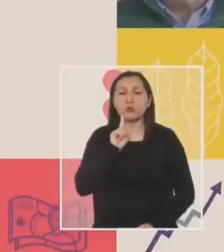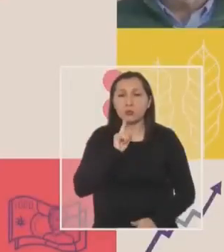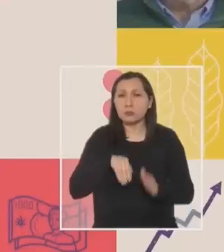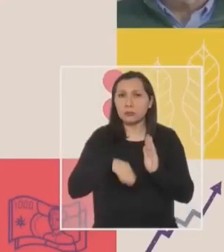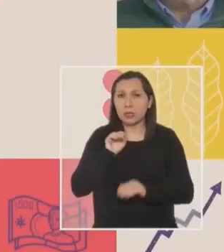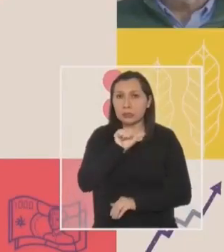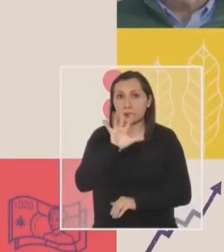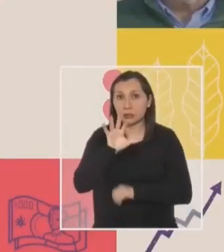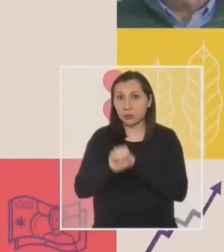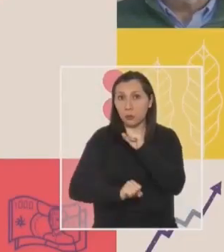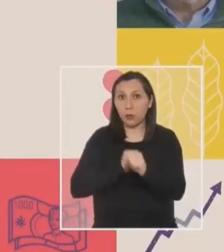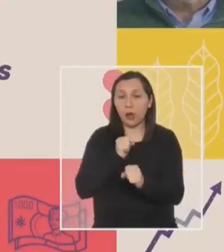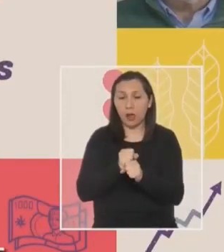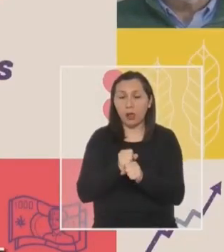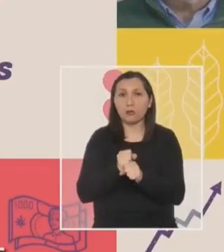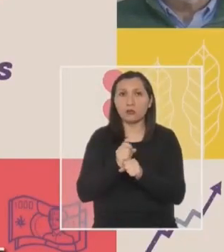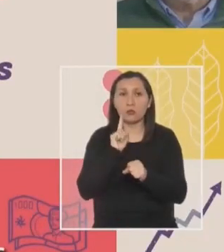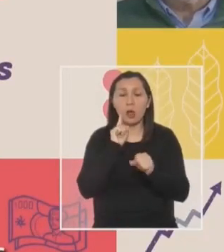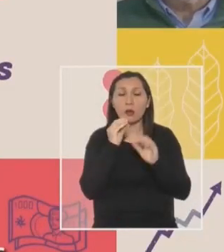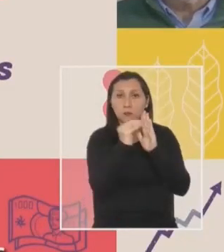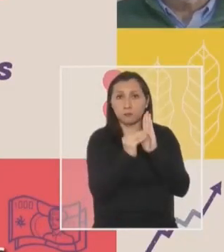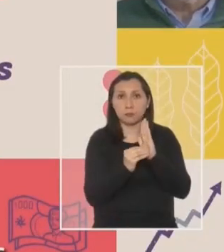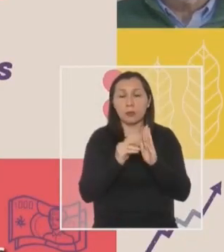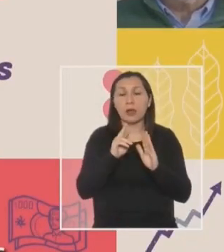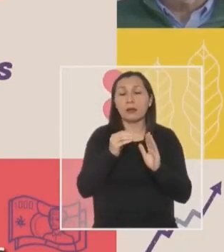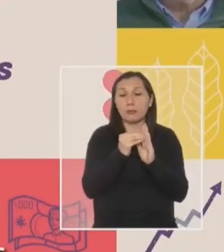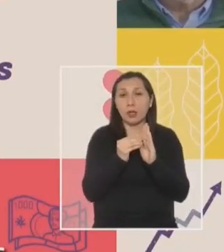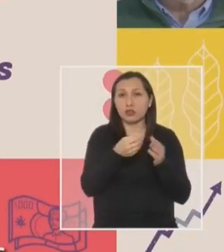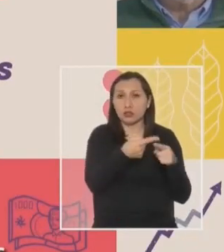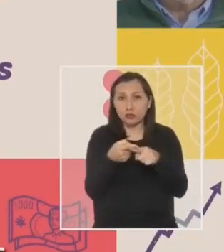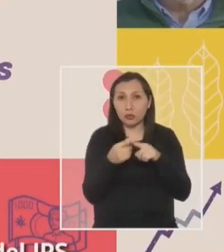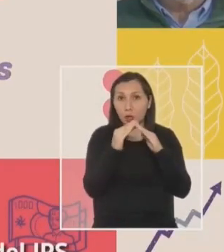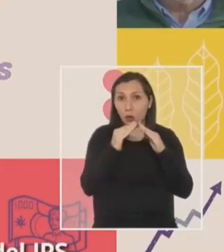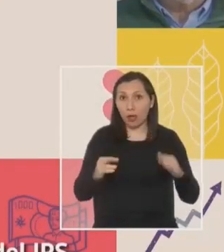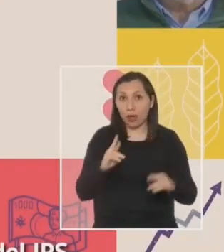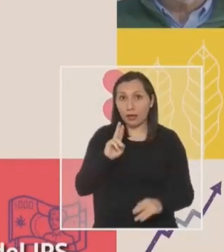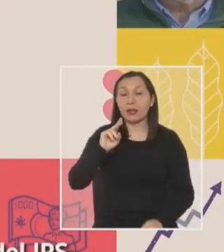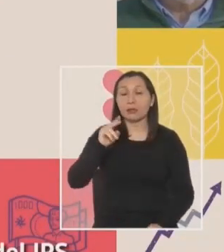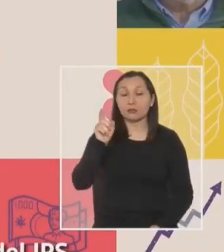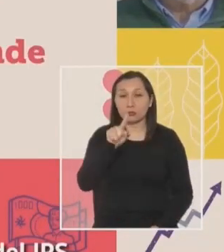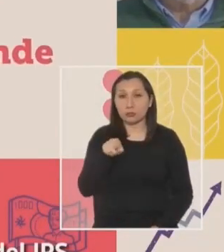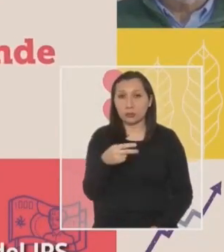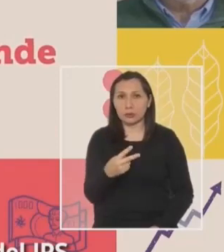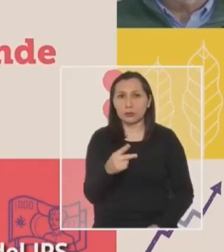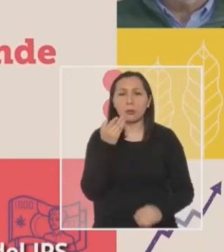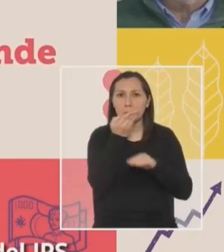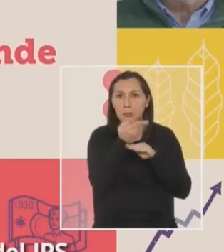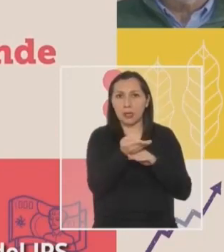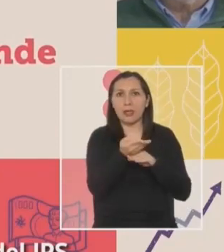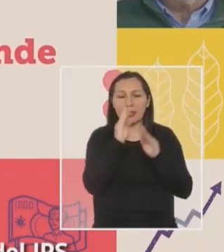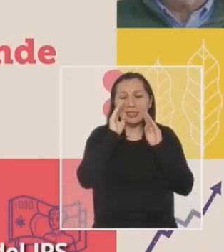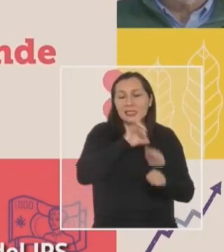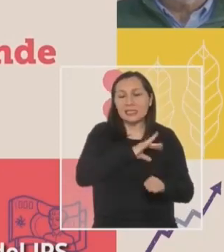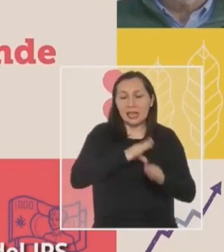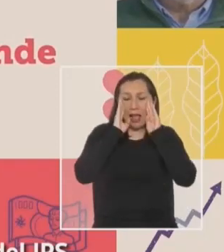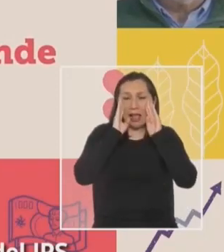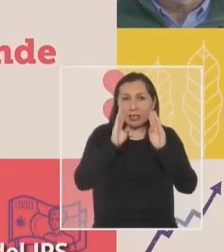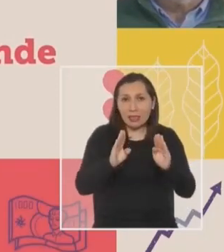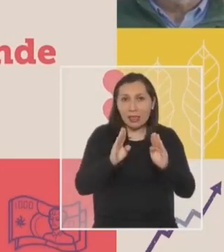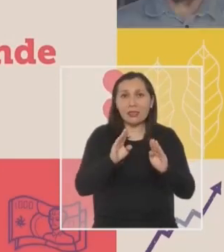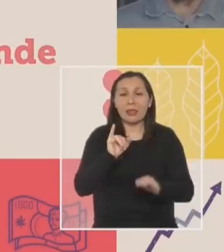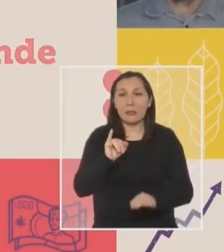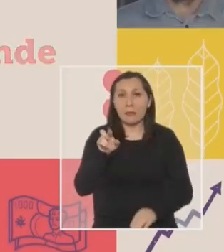tienes más de 65 años y estás en el Registro Social de Hogares, solicita la PGU en sucursales Chile Atiende del IPS